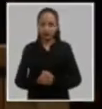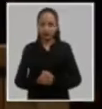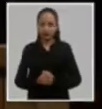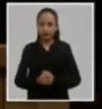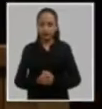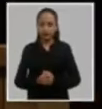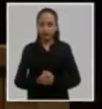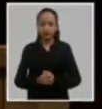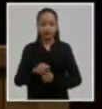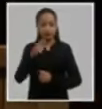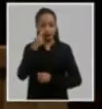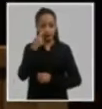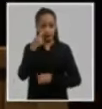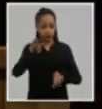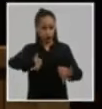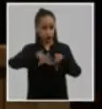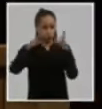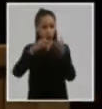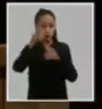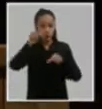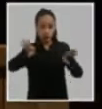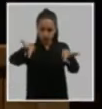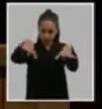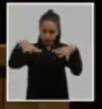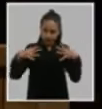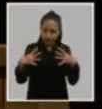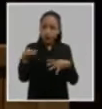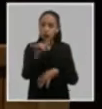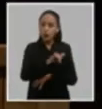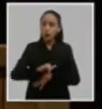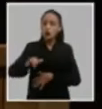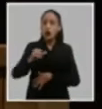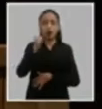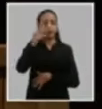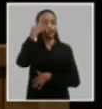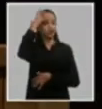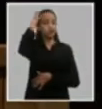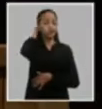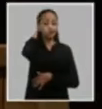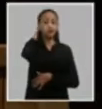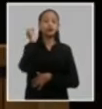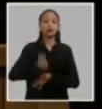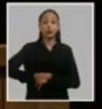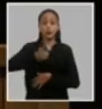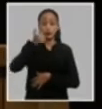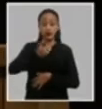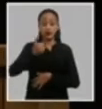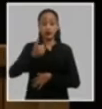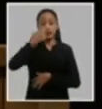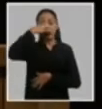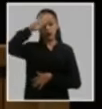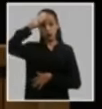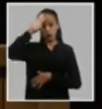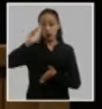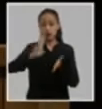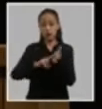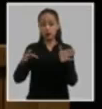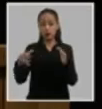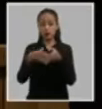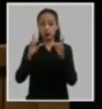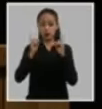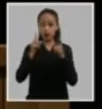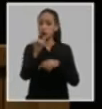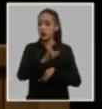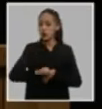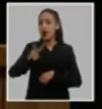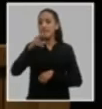secretario del comité central de nuestro partido compañero Miguel Díaz Canel Bermúdez presidente de la república y miembro del buro político compañero José Ramón